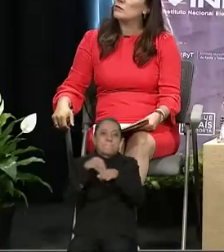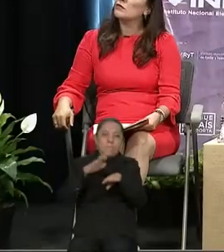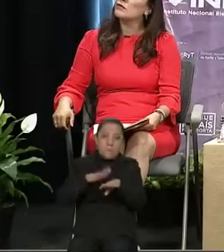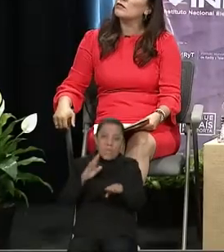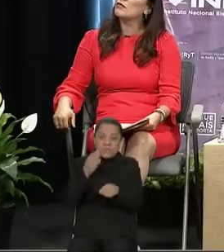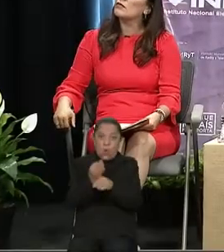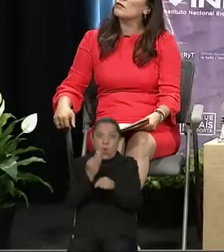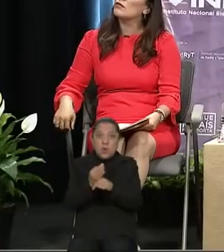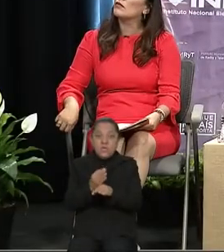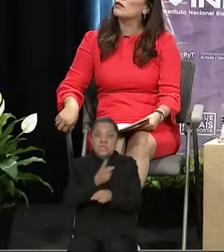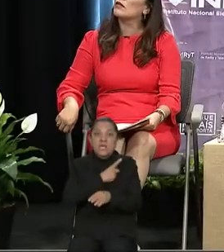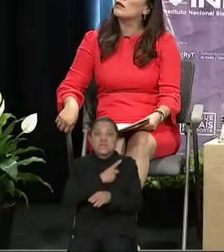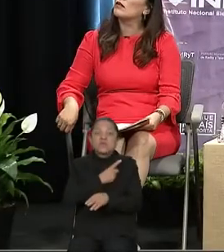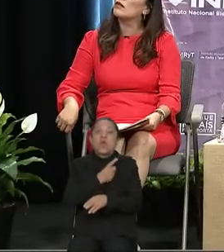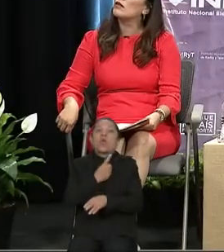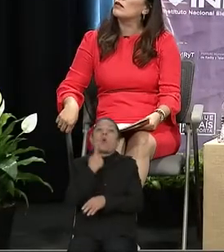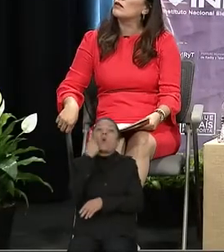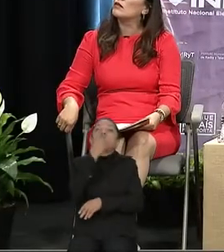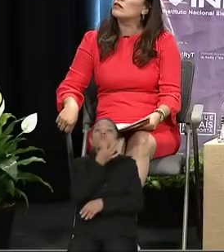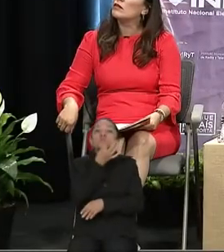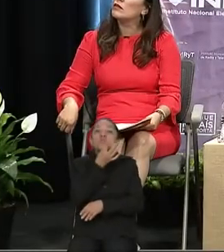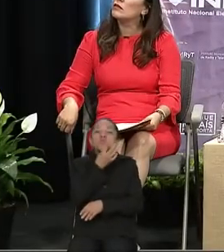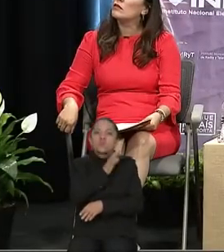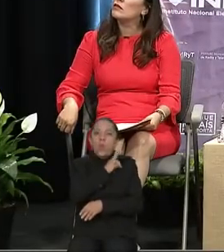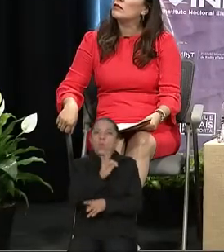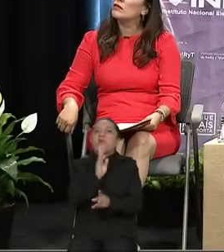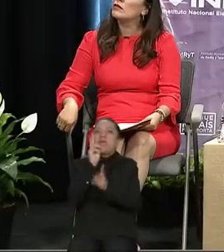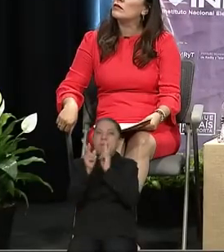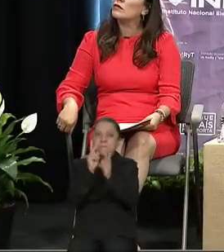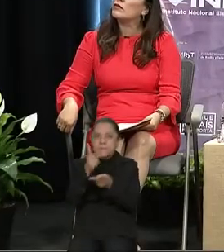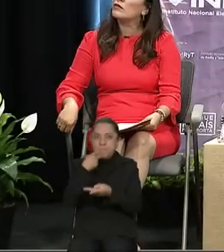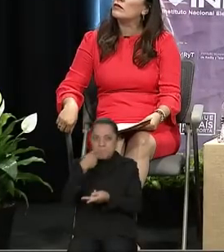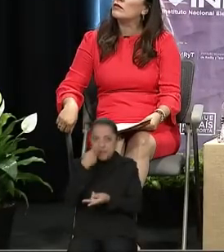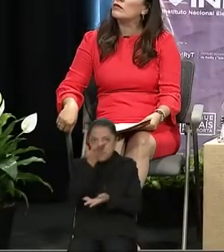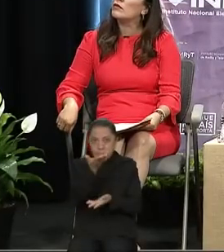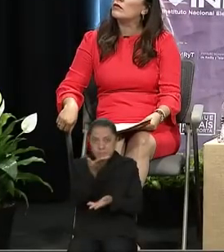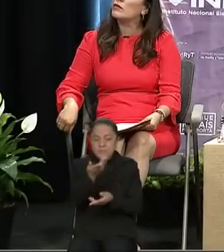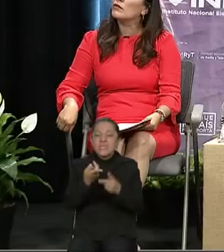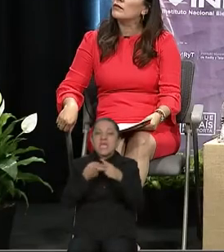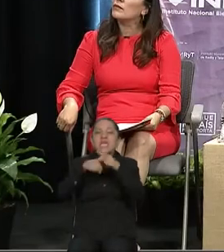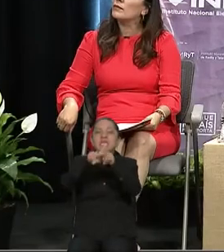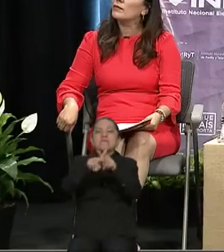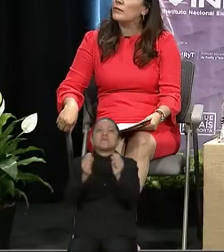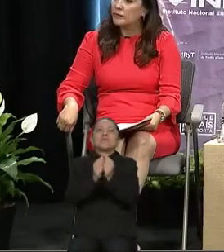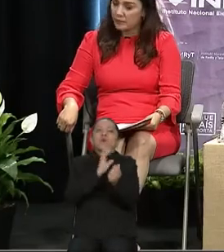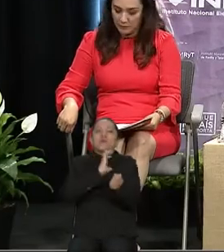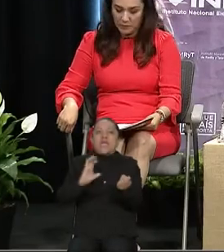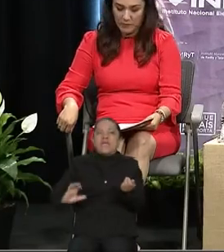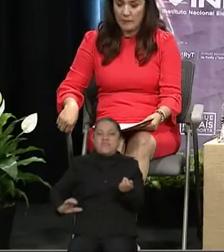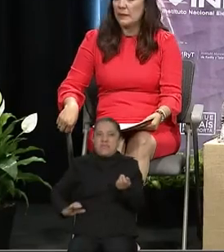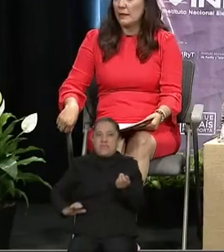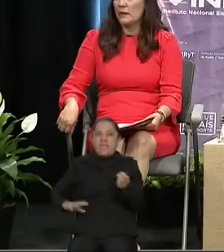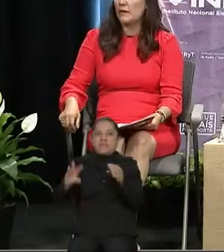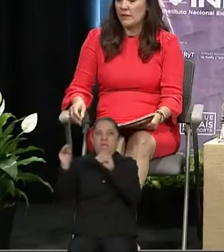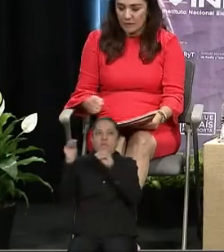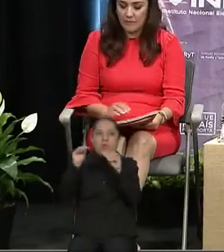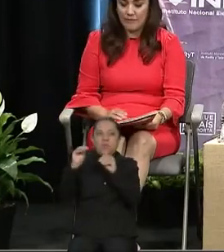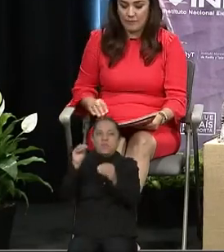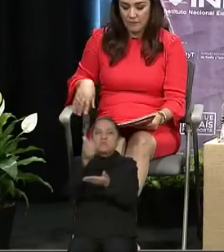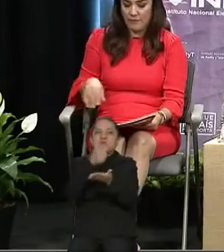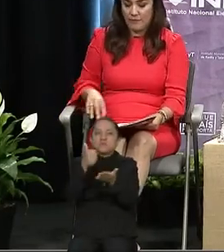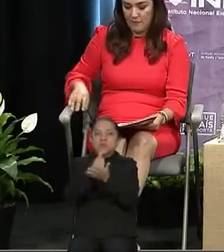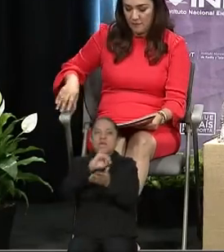un minuto. Y es momento de iniciar con la candidata de Movimiento Ciudadano, Jessica